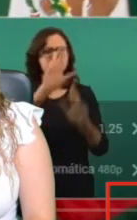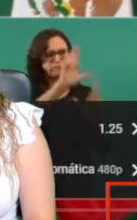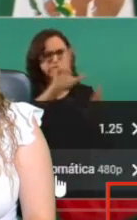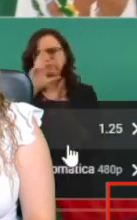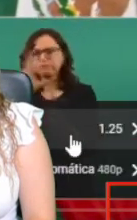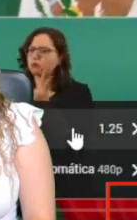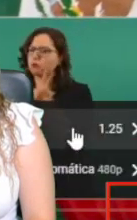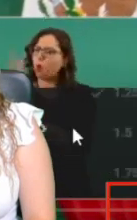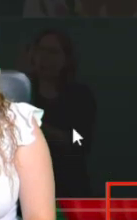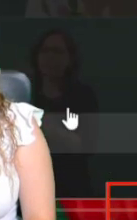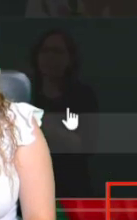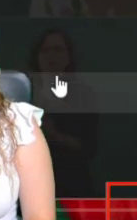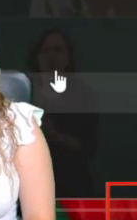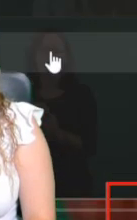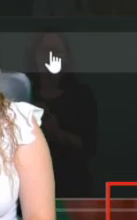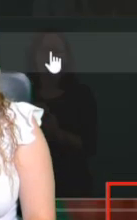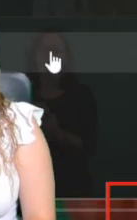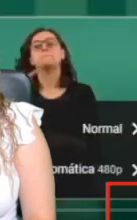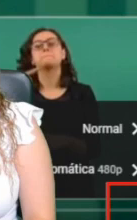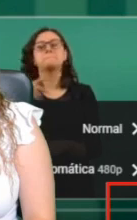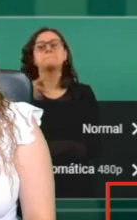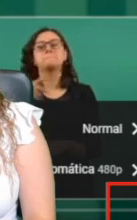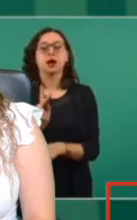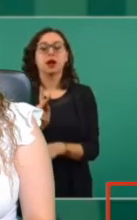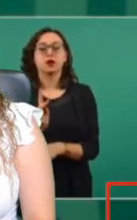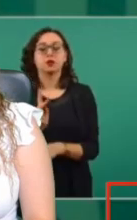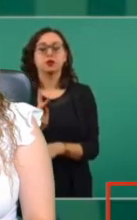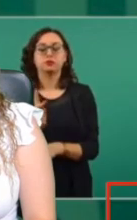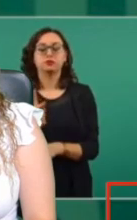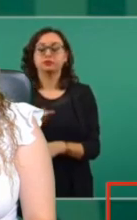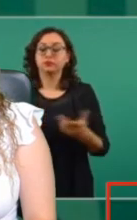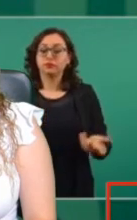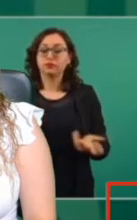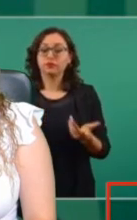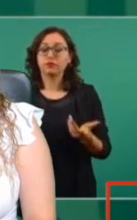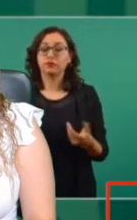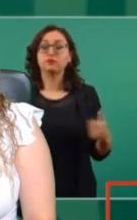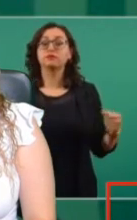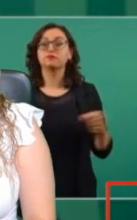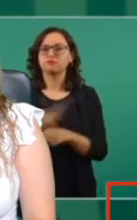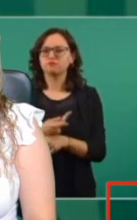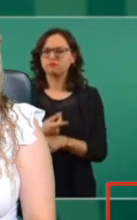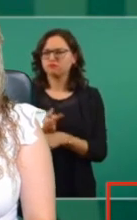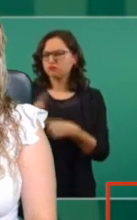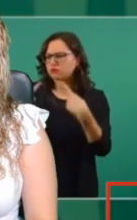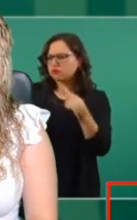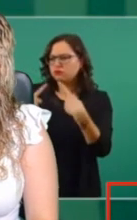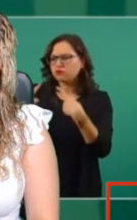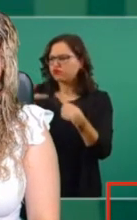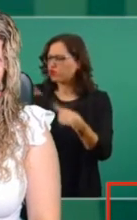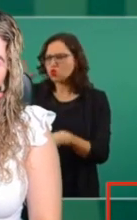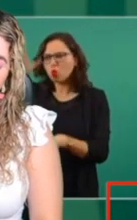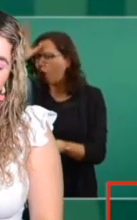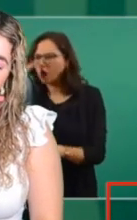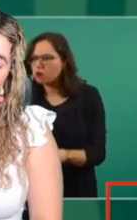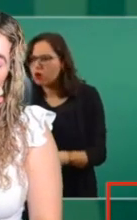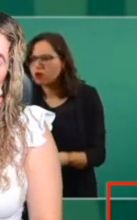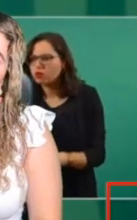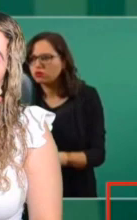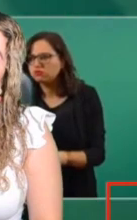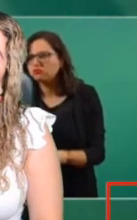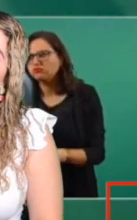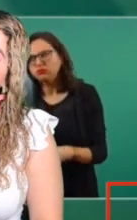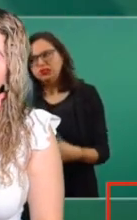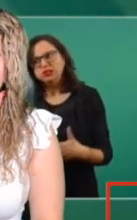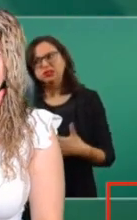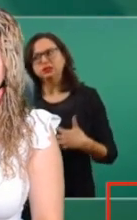Pero las diferencias en una democracia se resuelven de